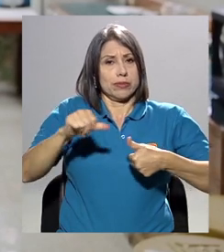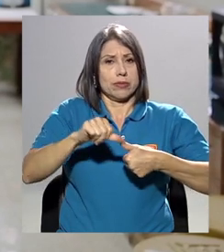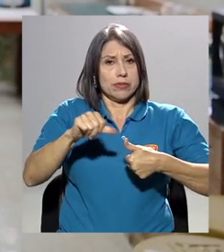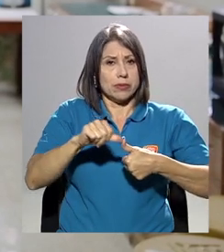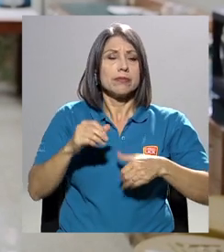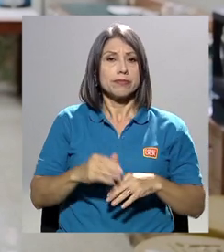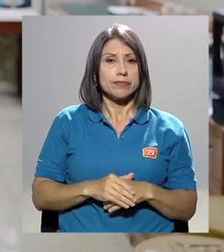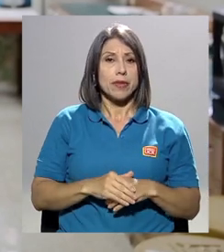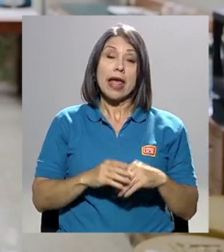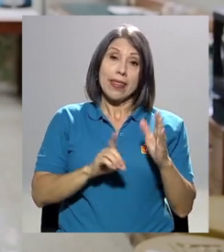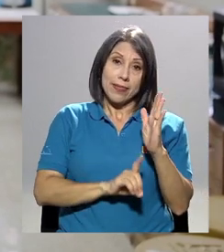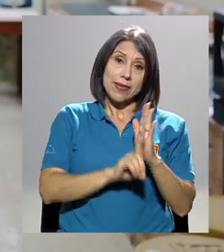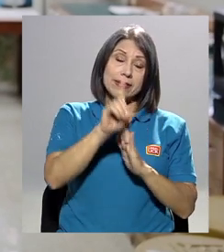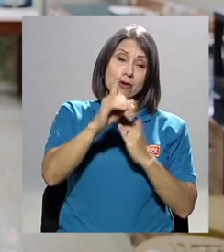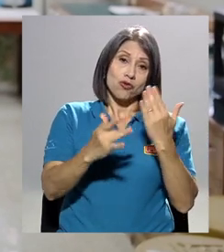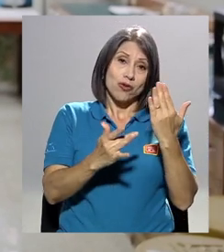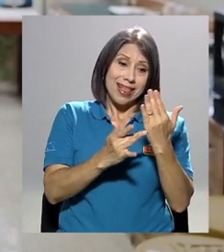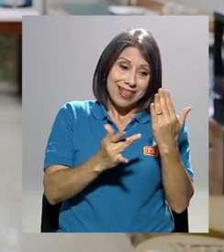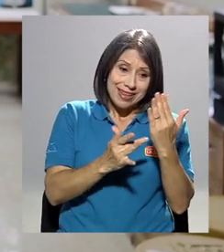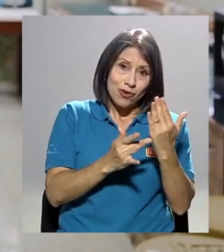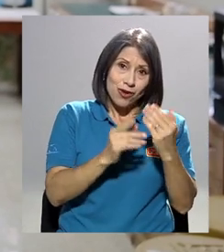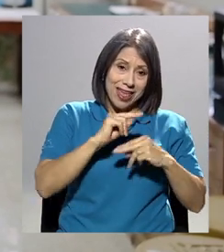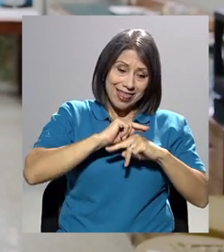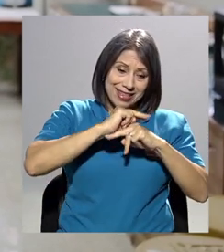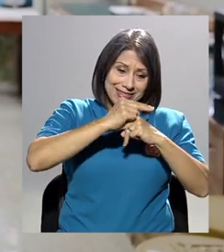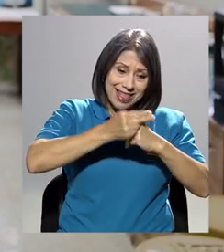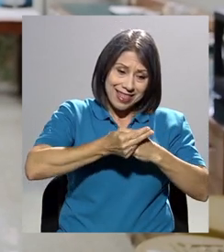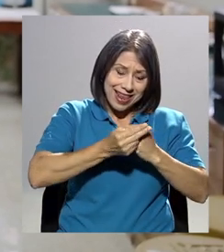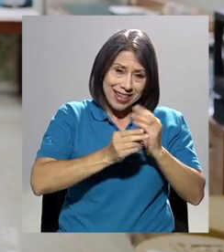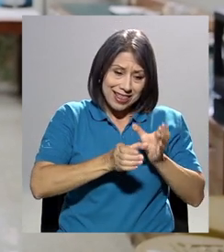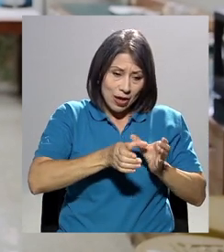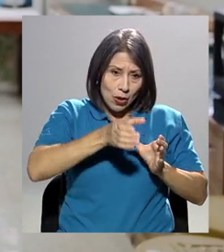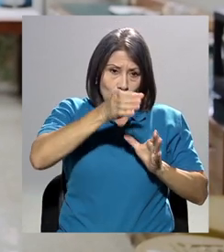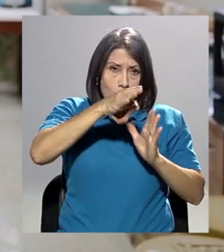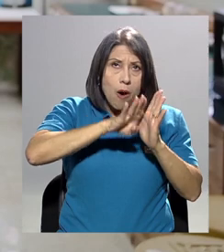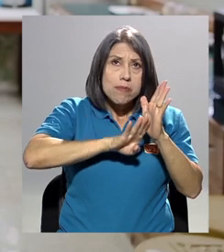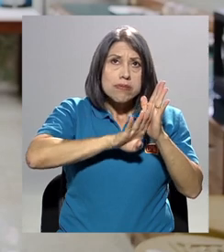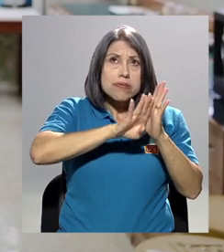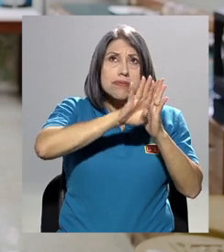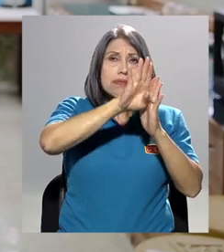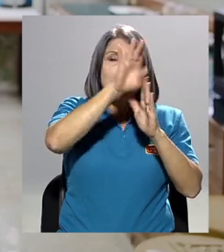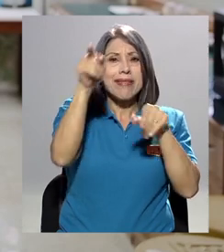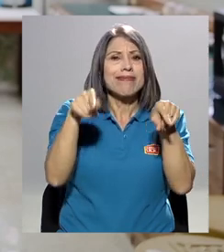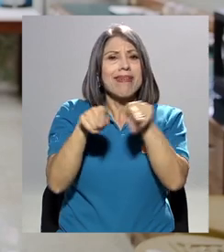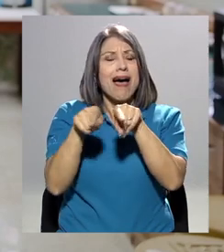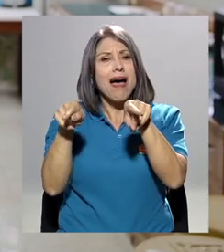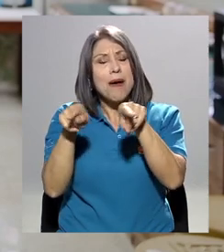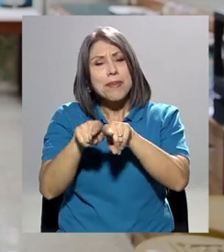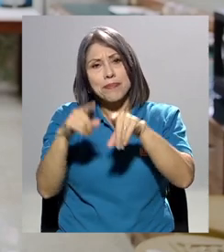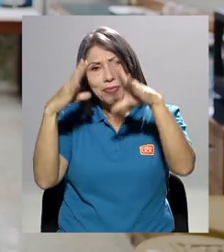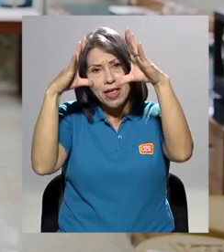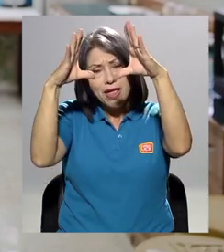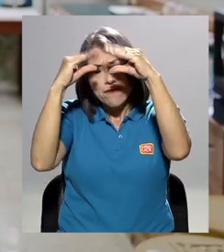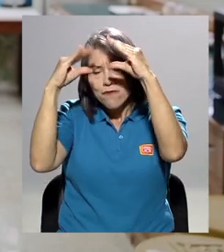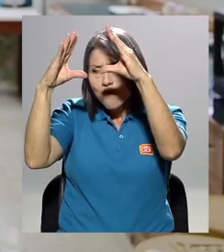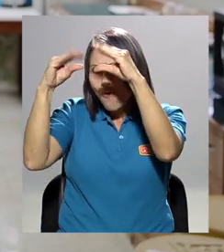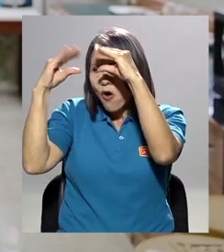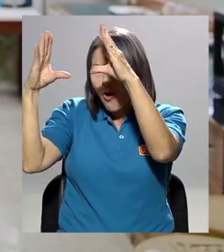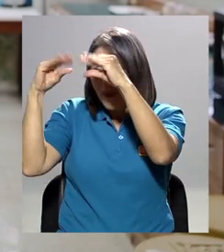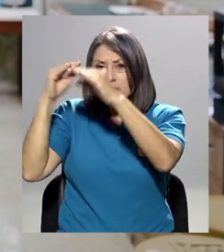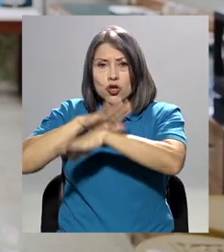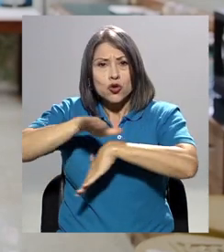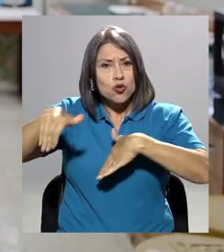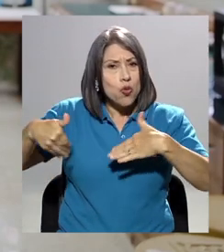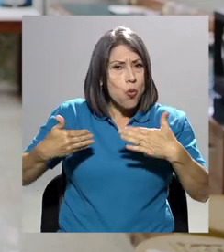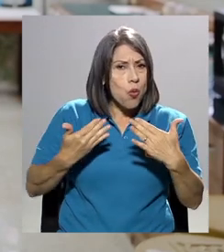tanto el desarrollo de la tecnología del satélite como los contenidos, digamos, de la información que va a recoger se